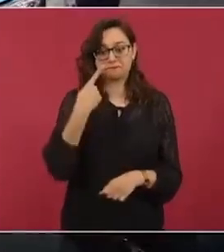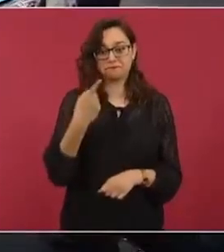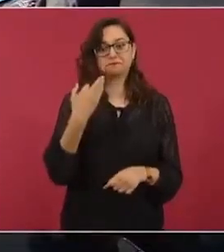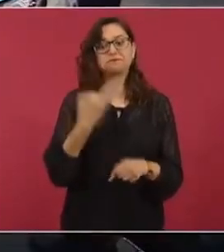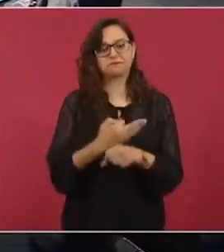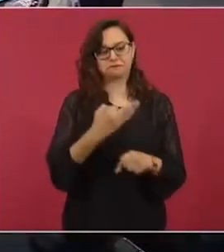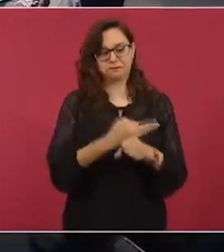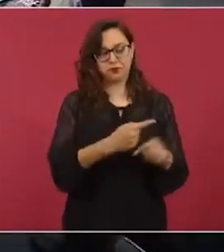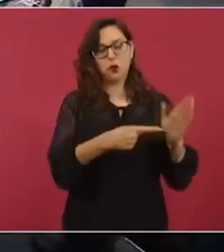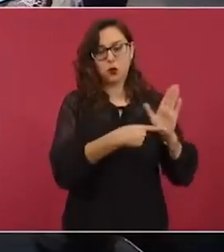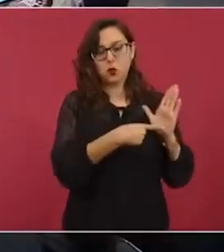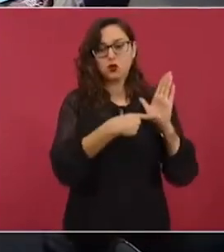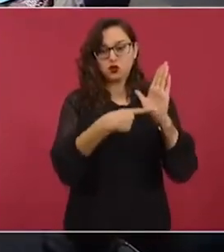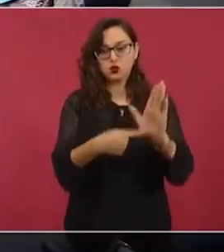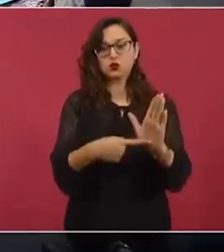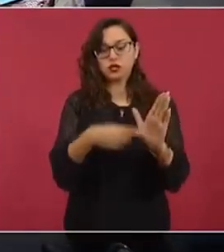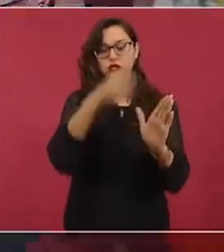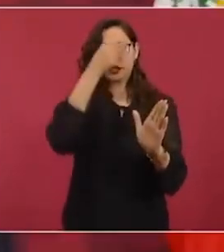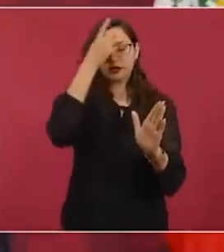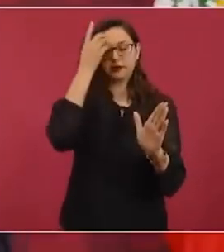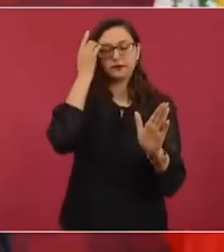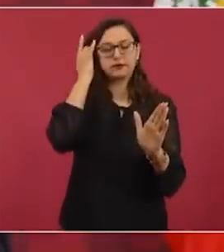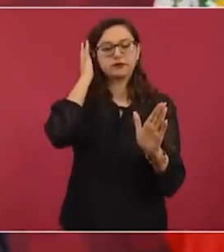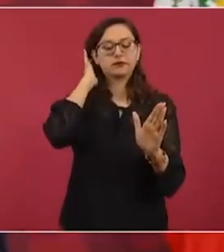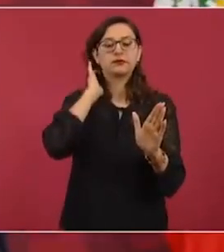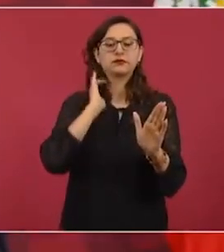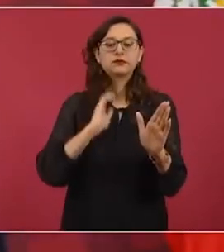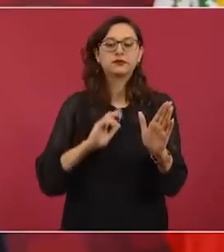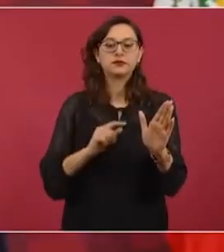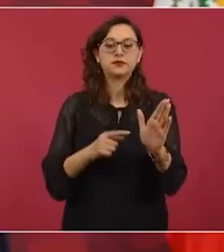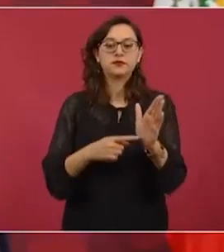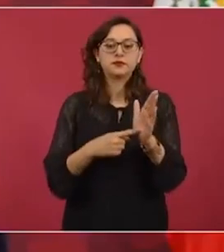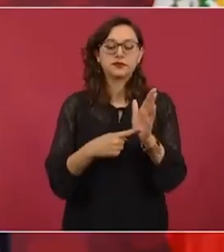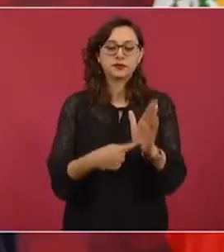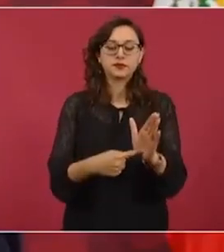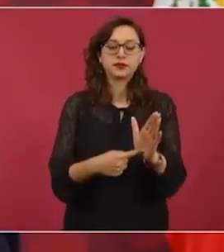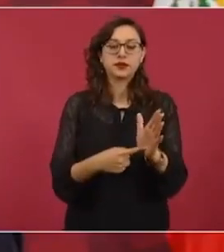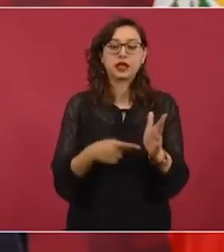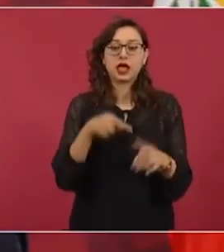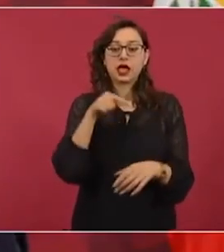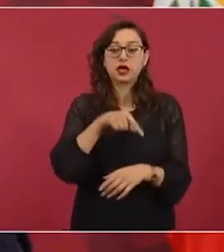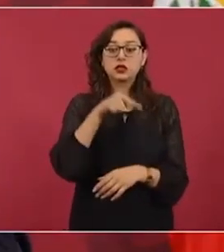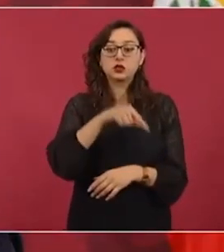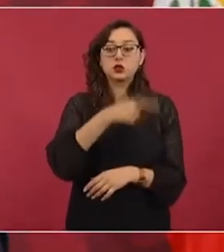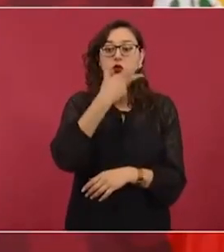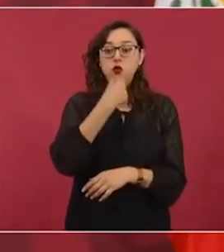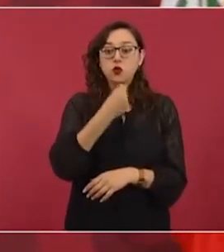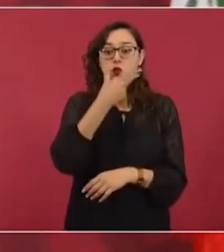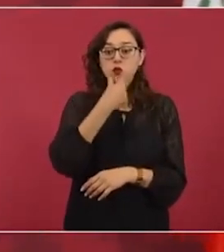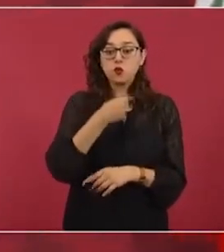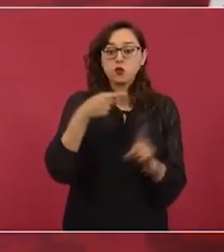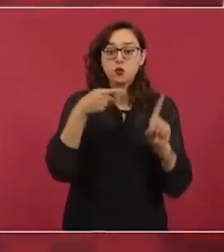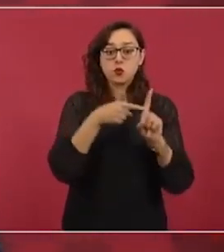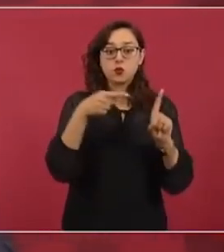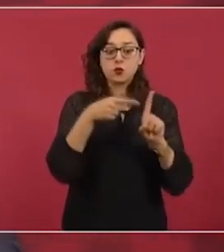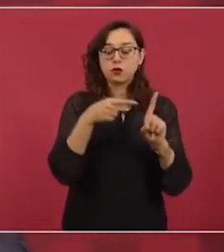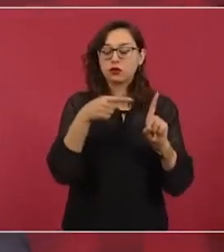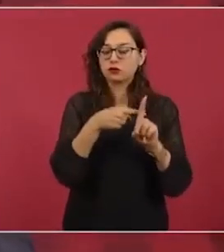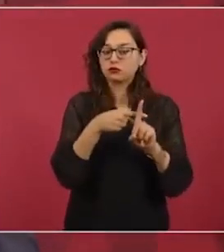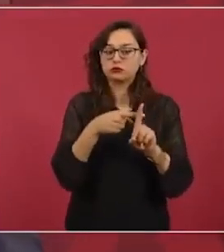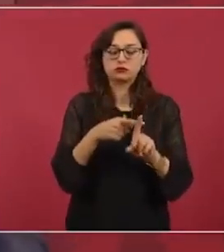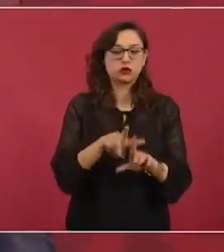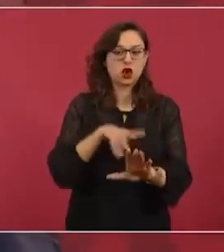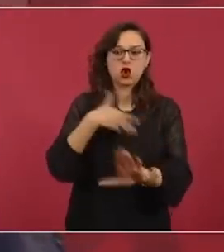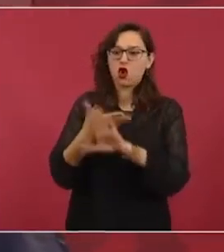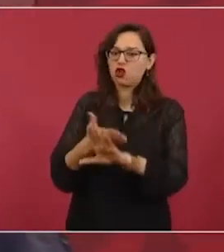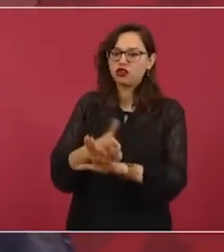no hace más que